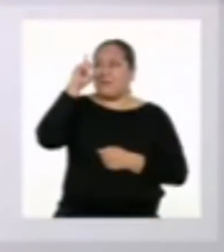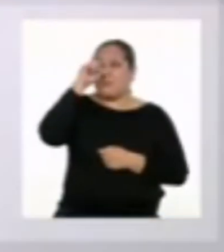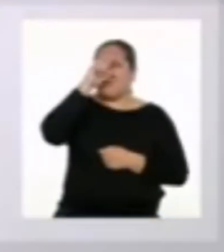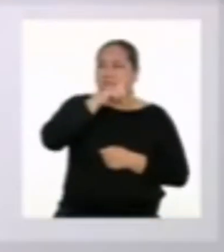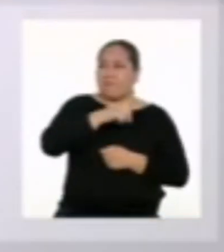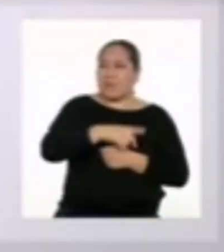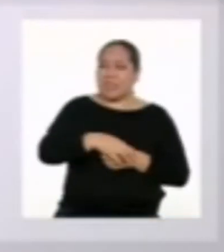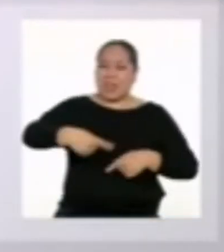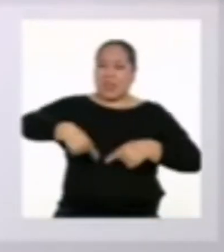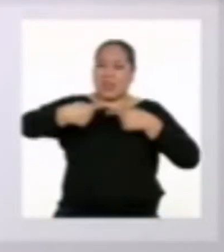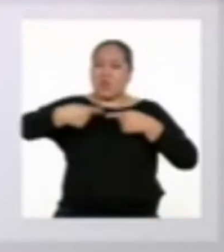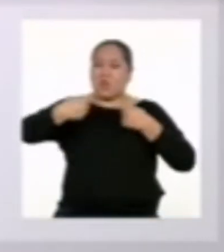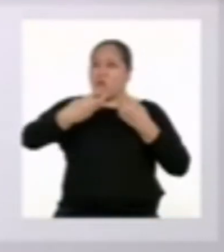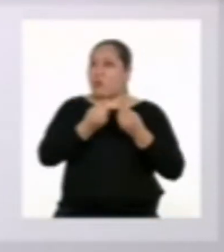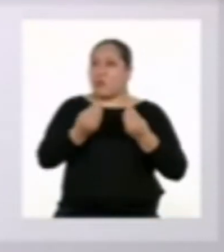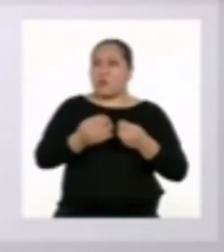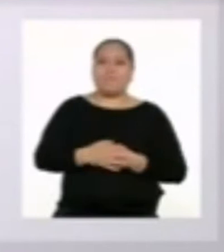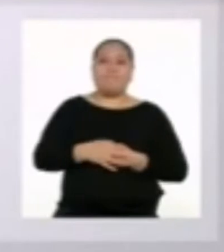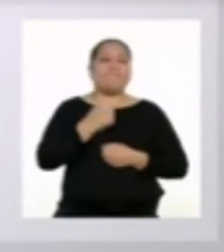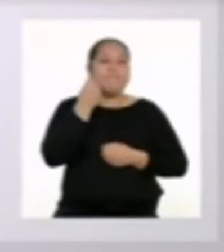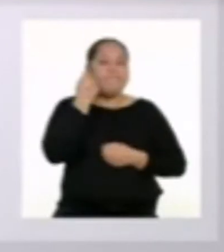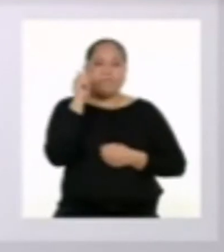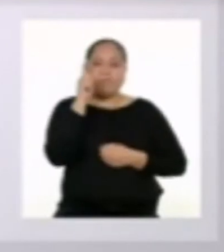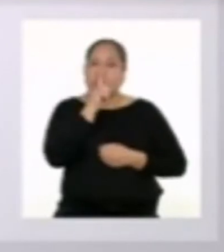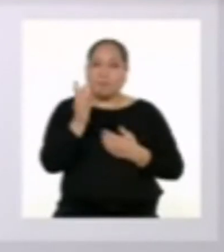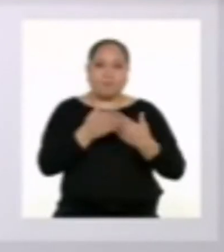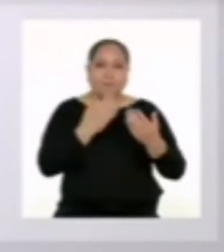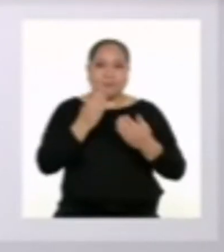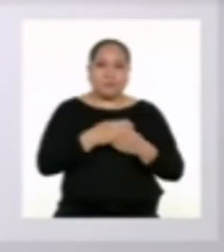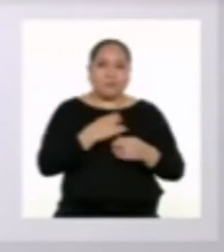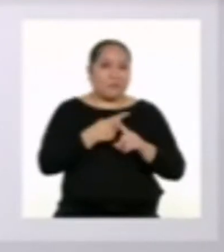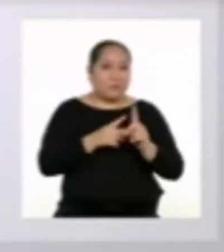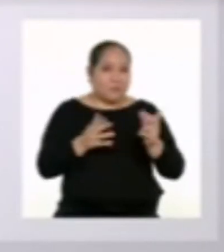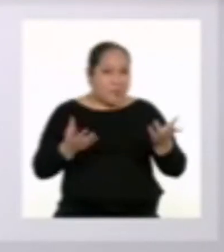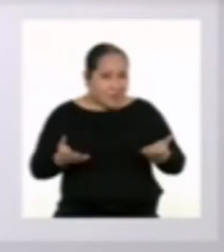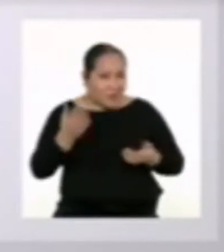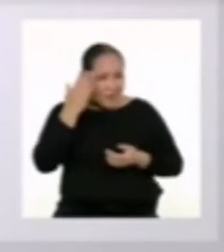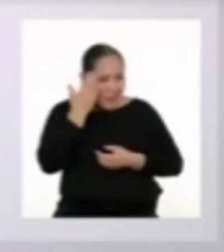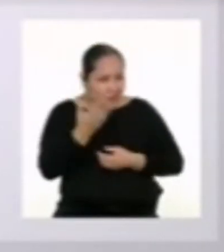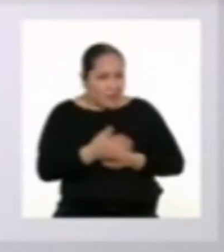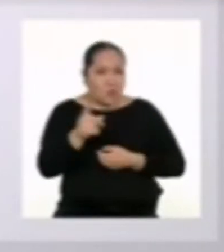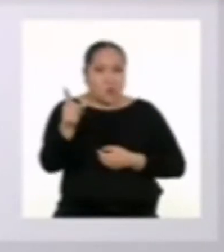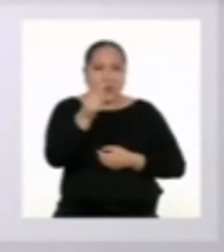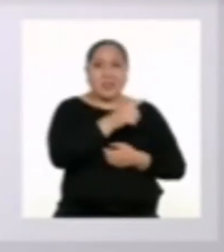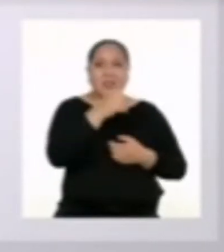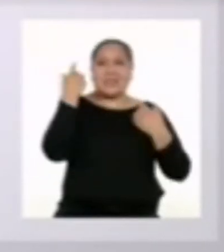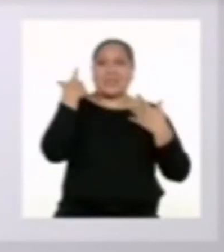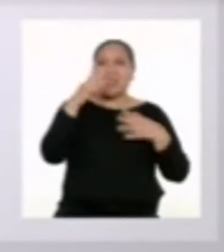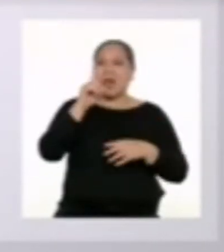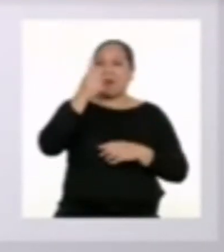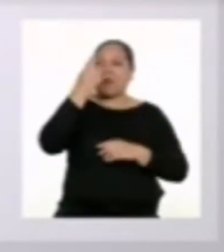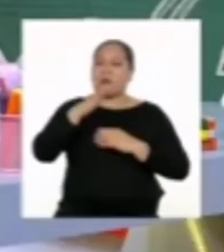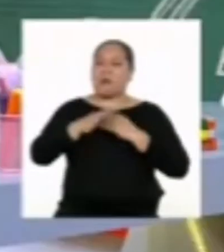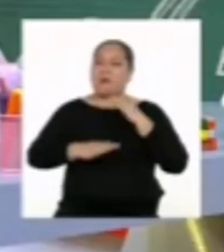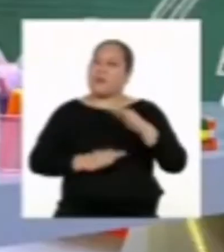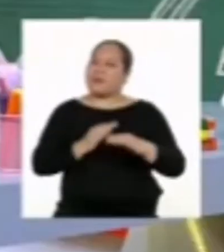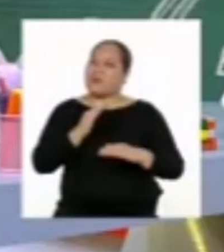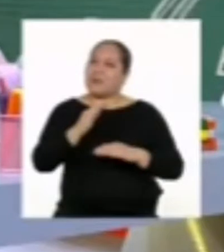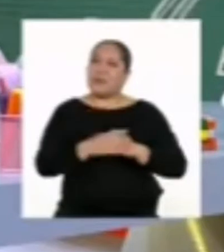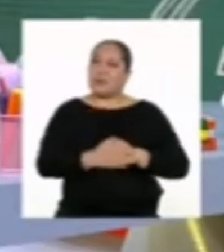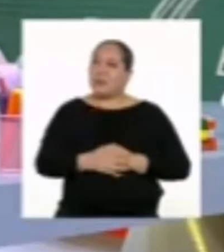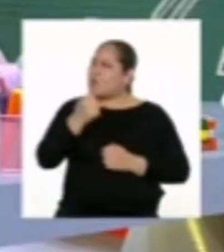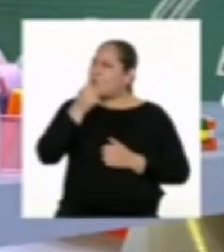seguido. Lo entiendo. No es algo sencillo. Pero, ¿saben qué? Ustedes ya dieron el primer paso.